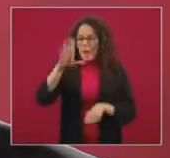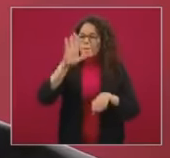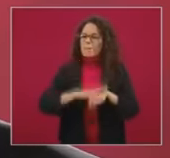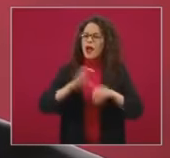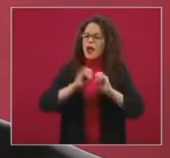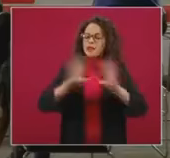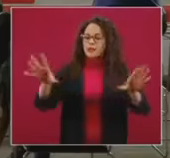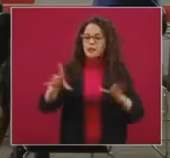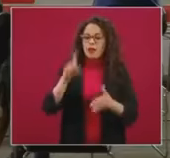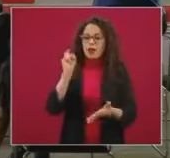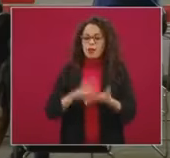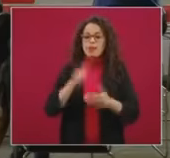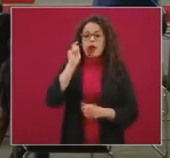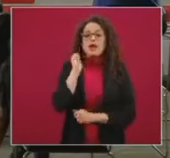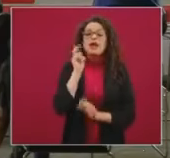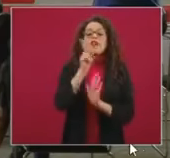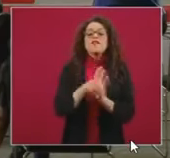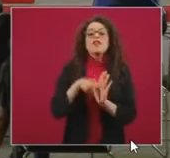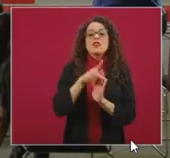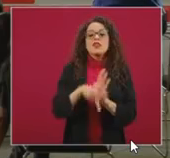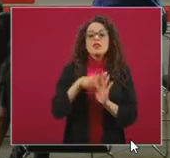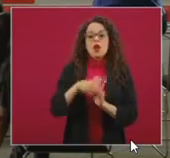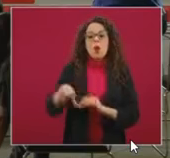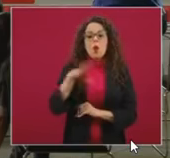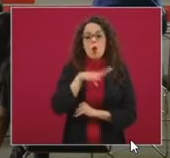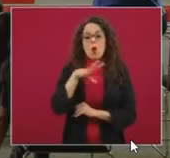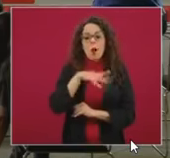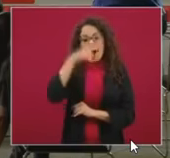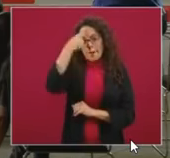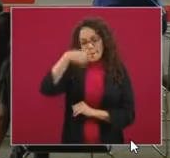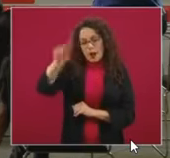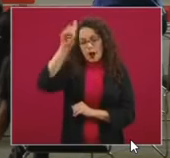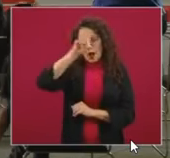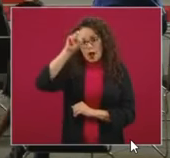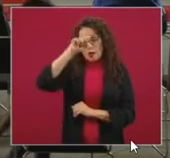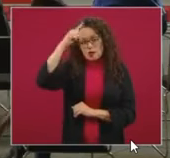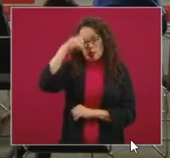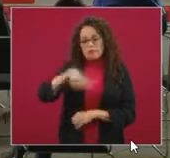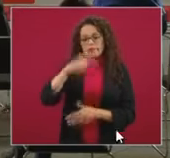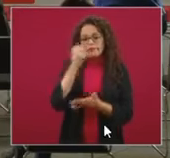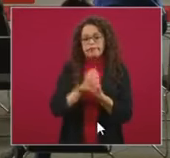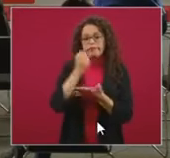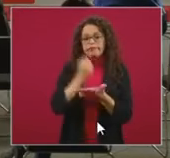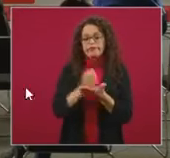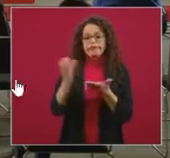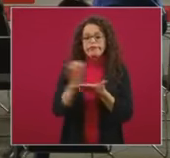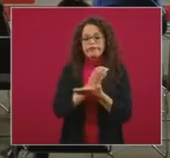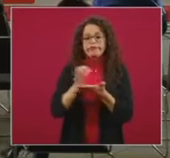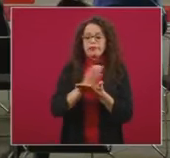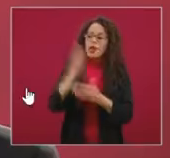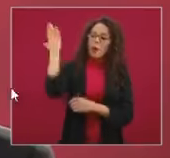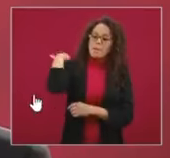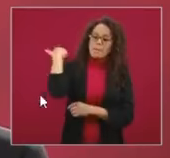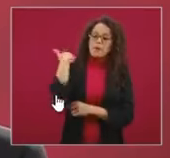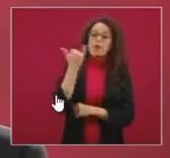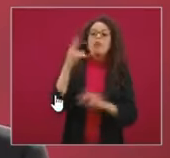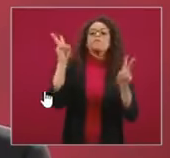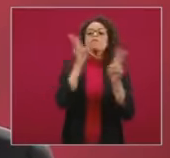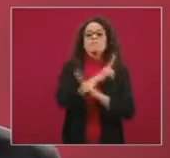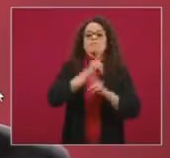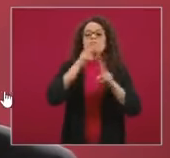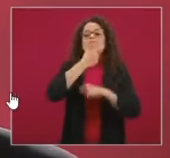liga de acceso a los videos que tenemos de recomendaciones de rehabilitación pulmonar y respiratoria que